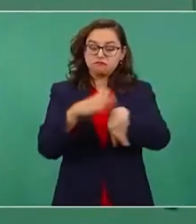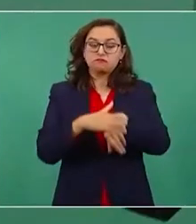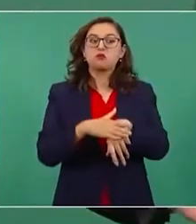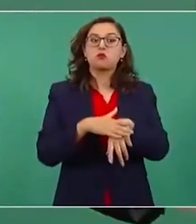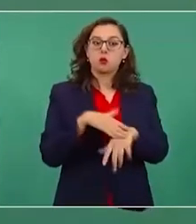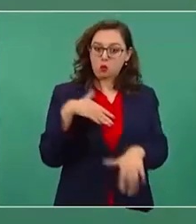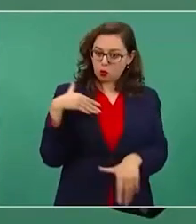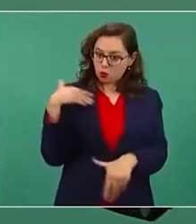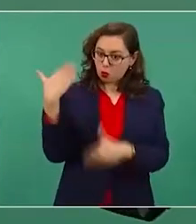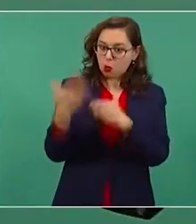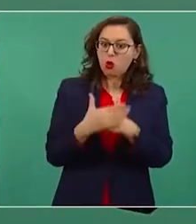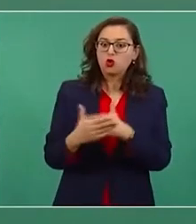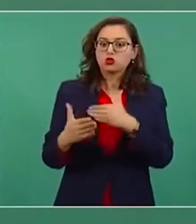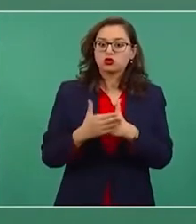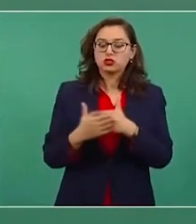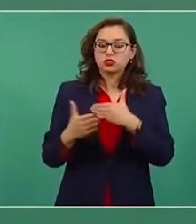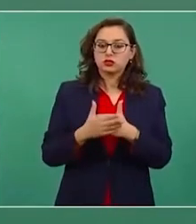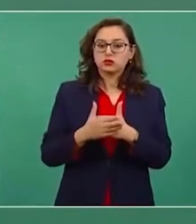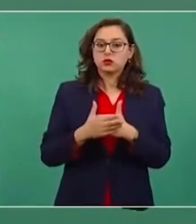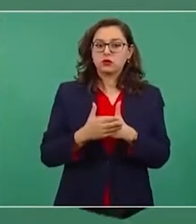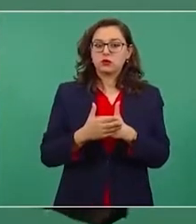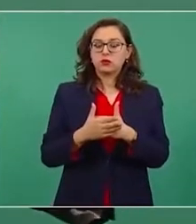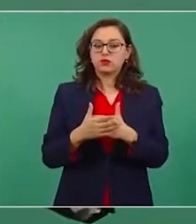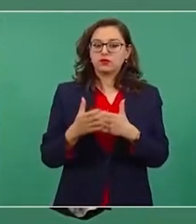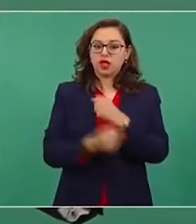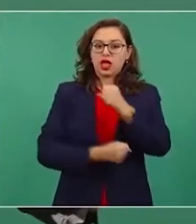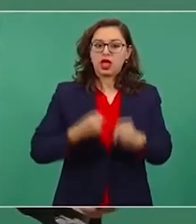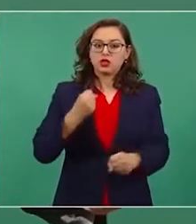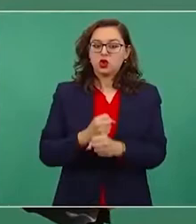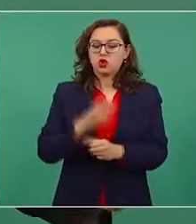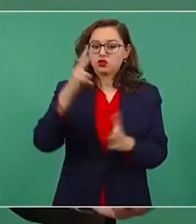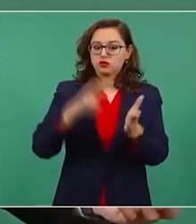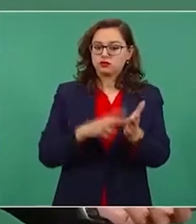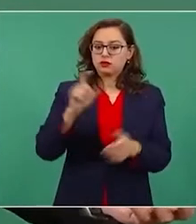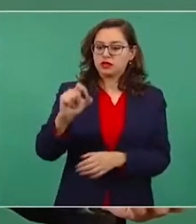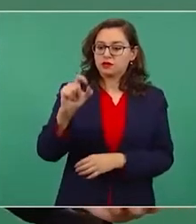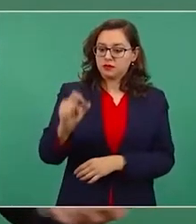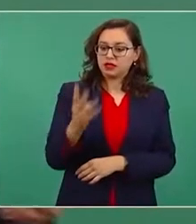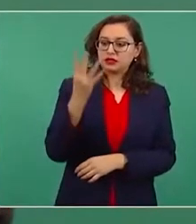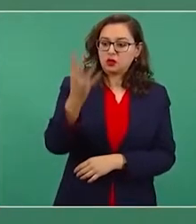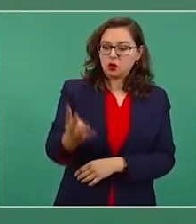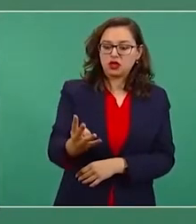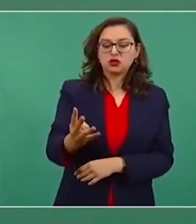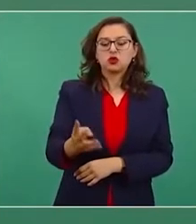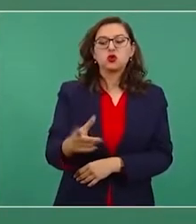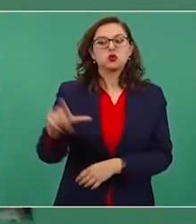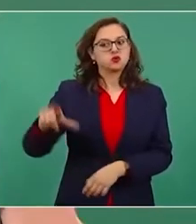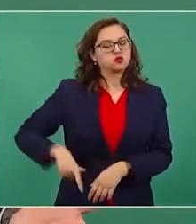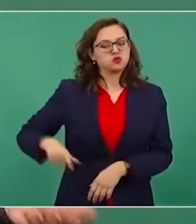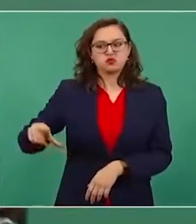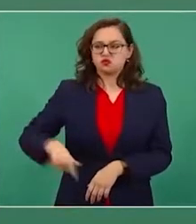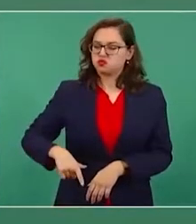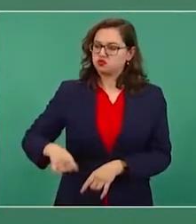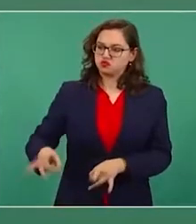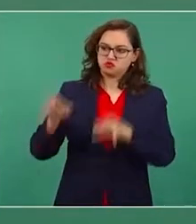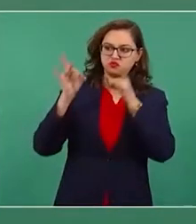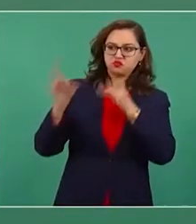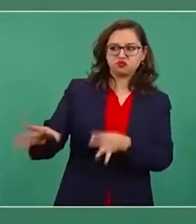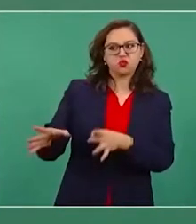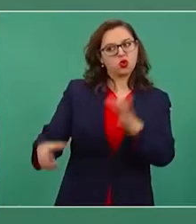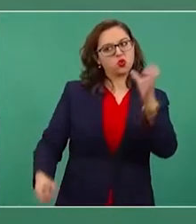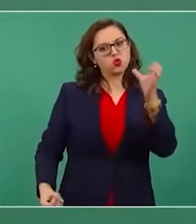a quitar el gobierno en el 24, ya vamos de gane, porque antes decían que